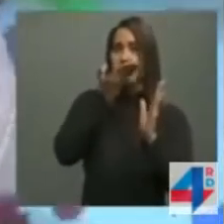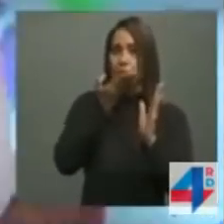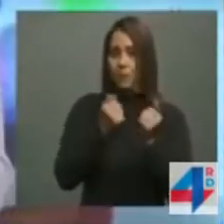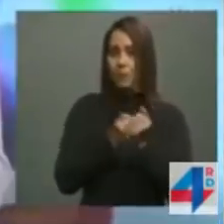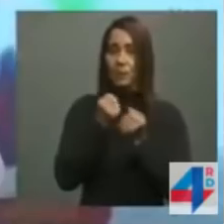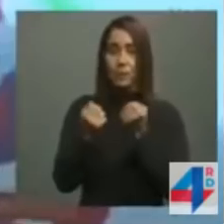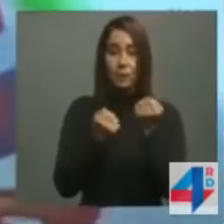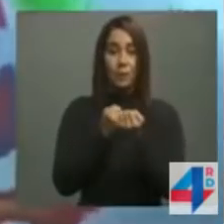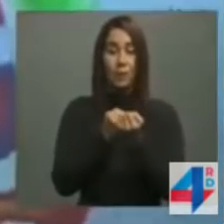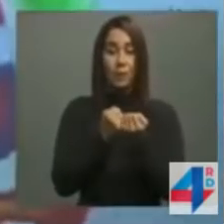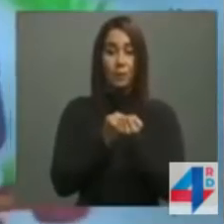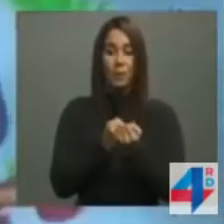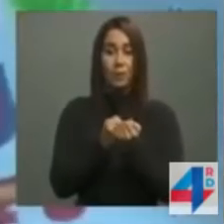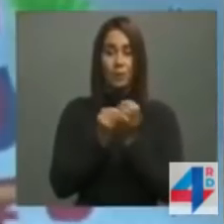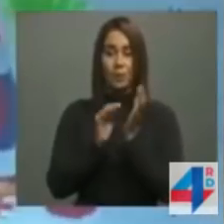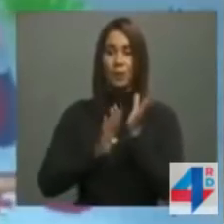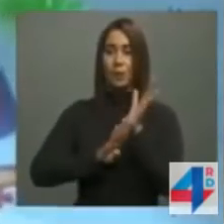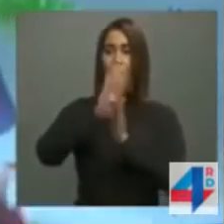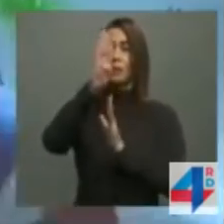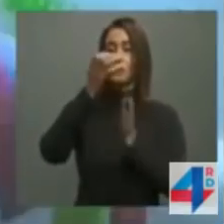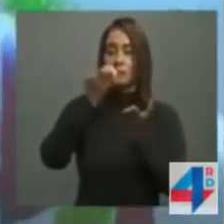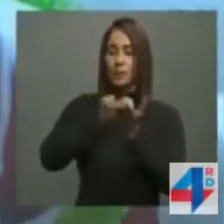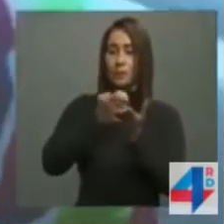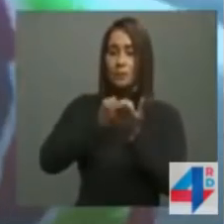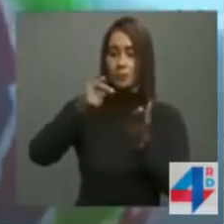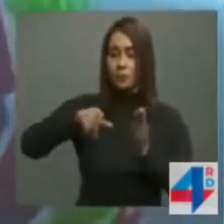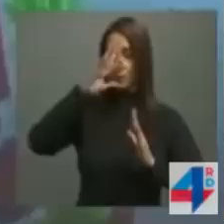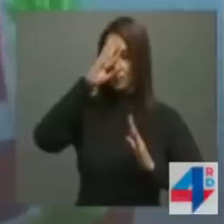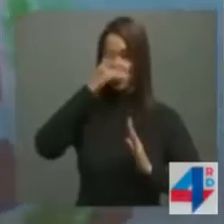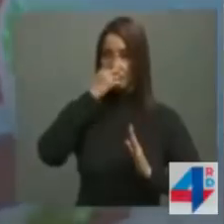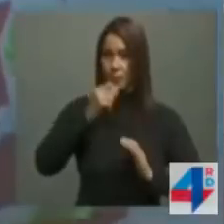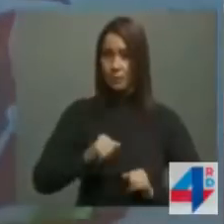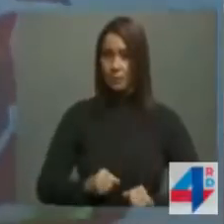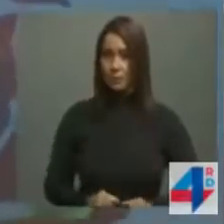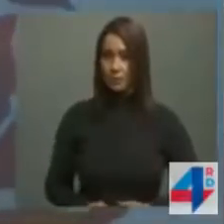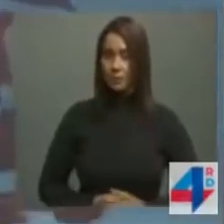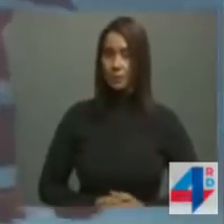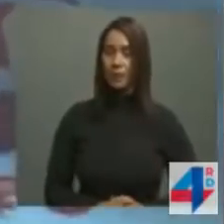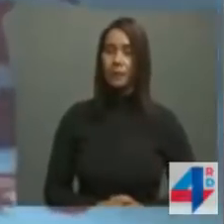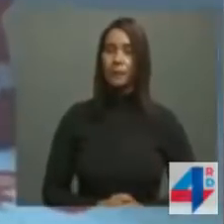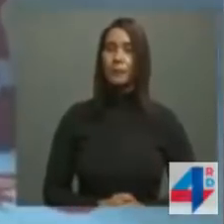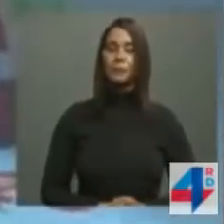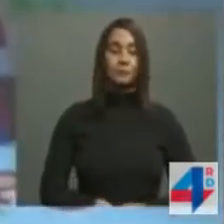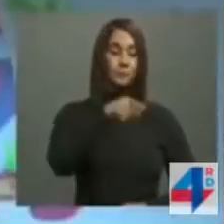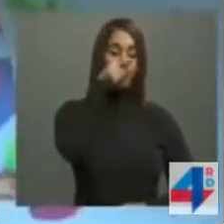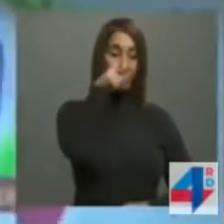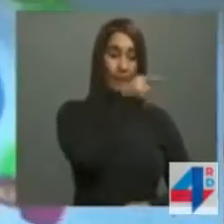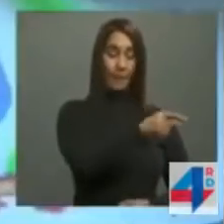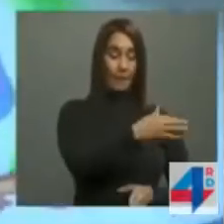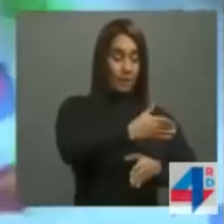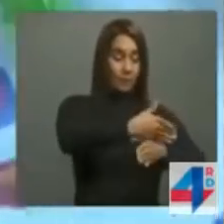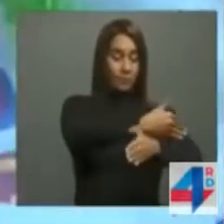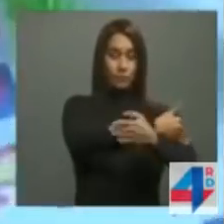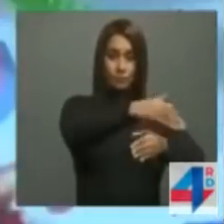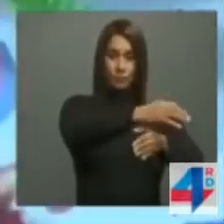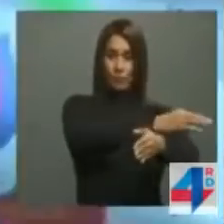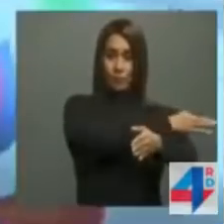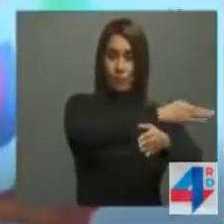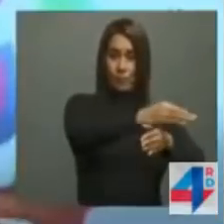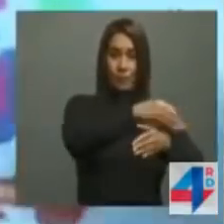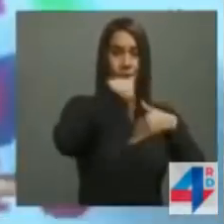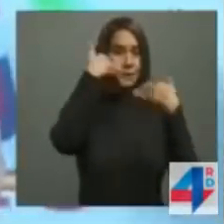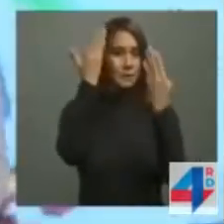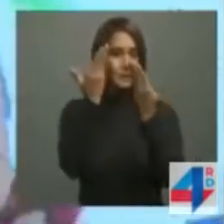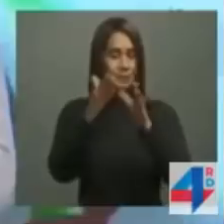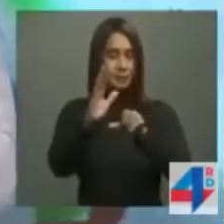significativamente al crecimiento económico de la Nación. Ese régimen fronterizo ya se encuentra